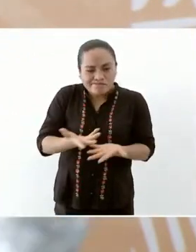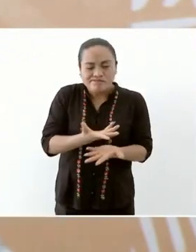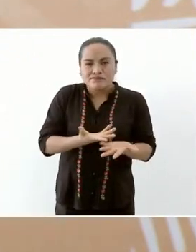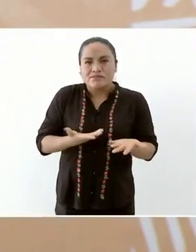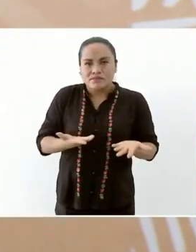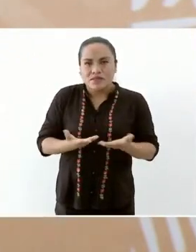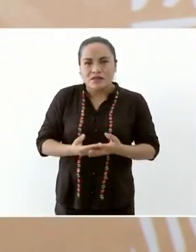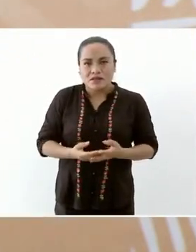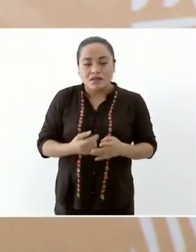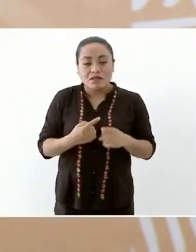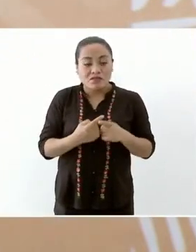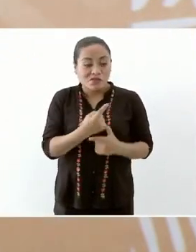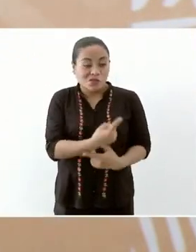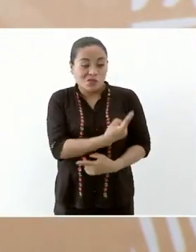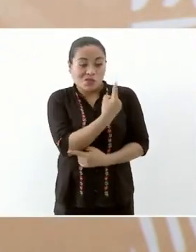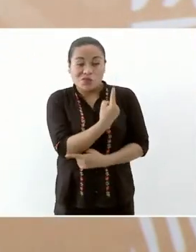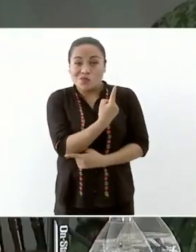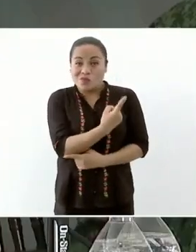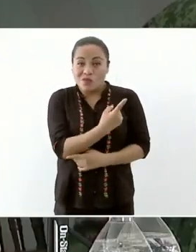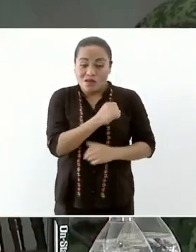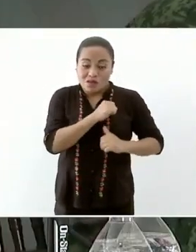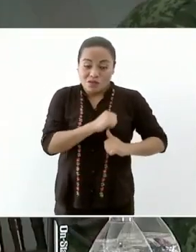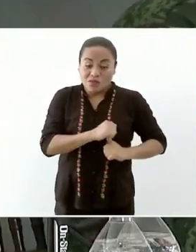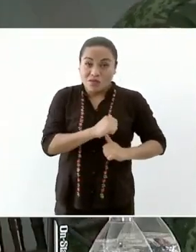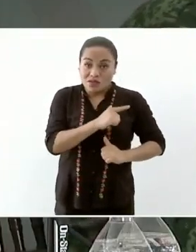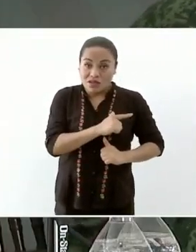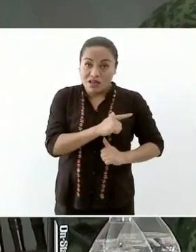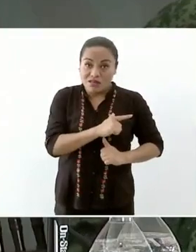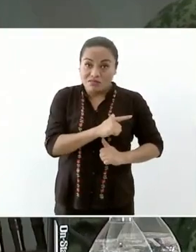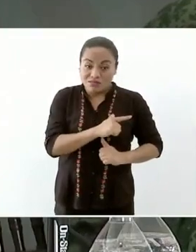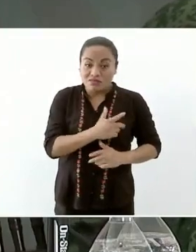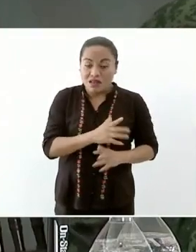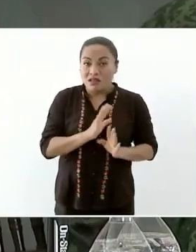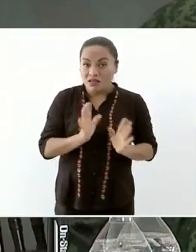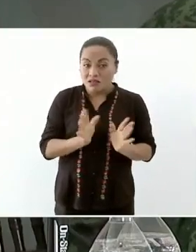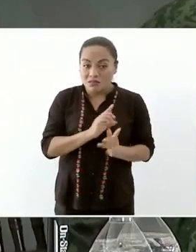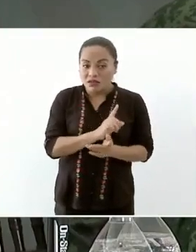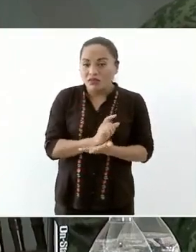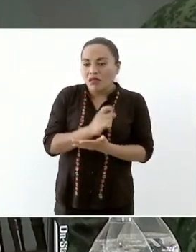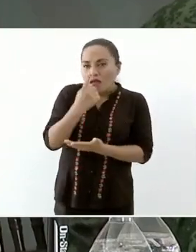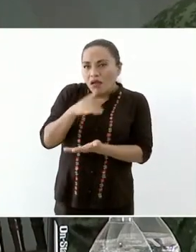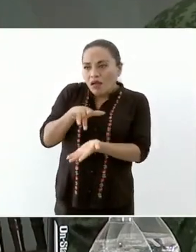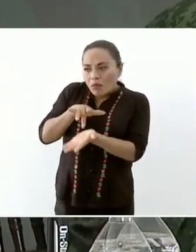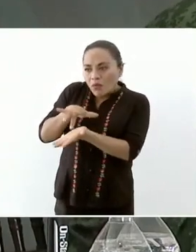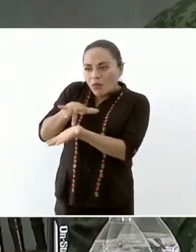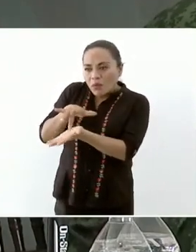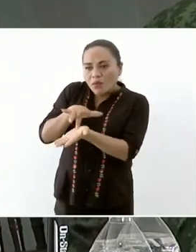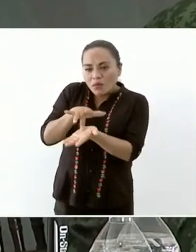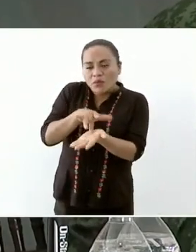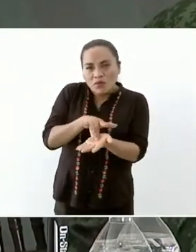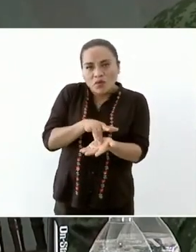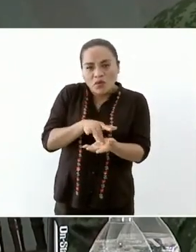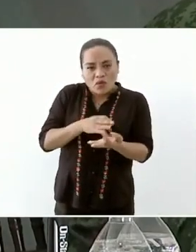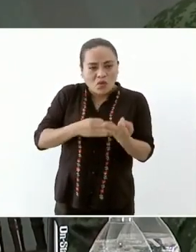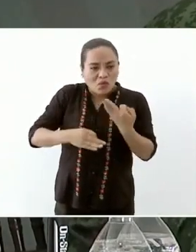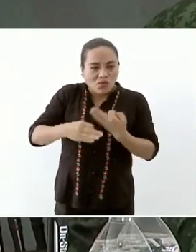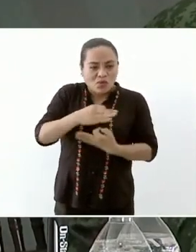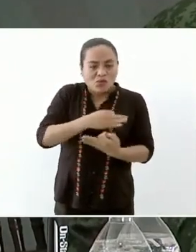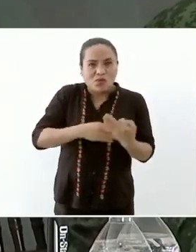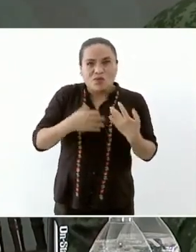se va a hacer cargo de este plan de reconstrucción con todo lo que tenemos en el país